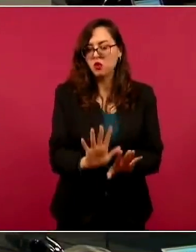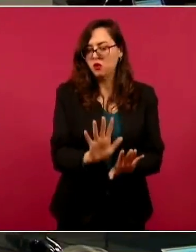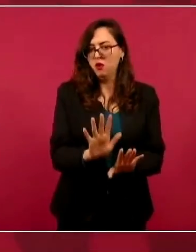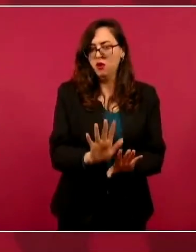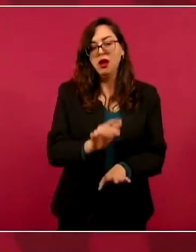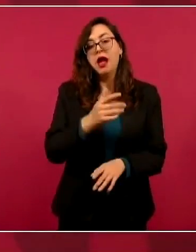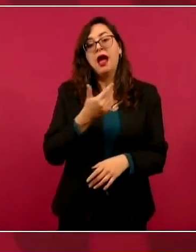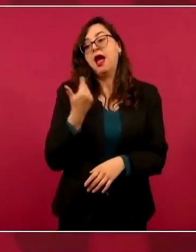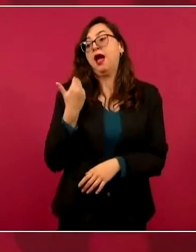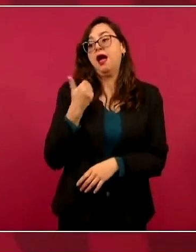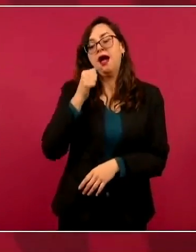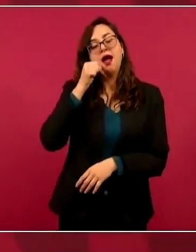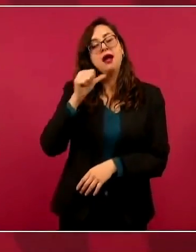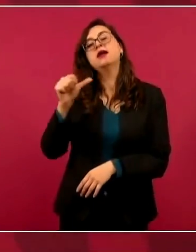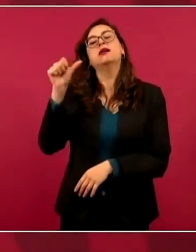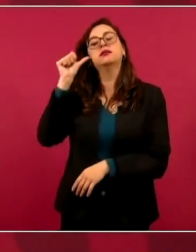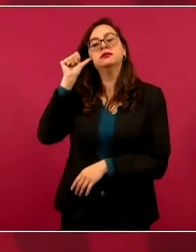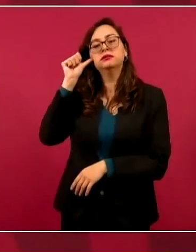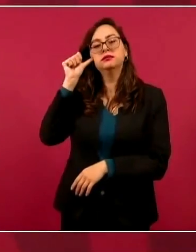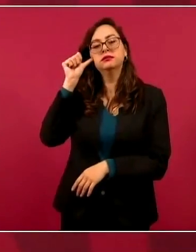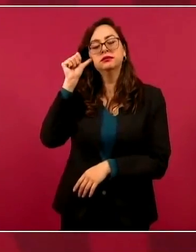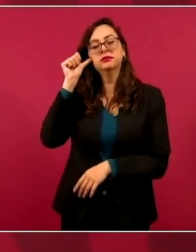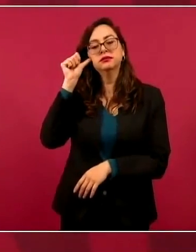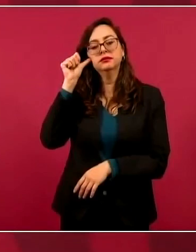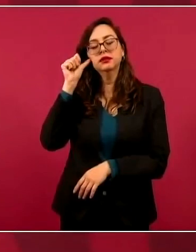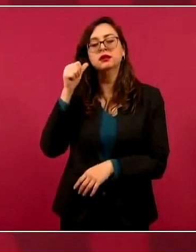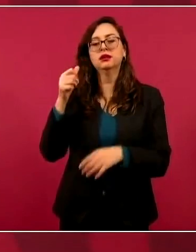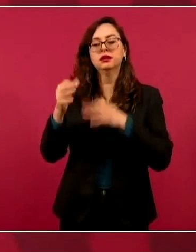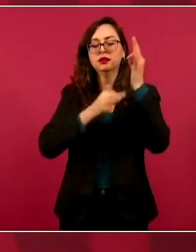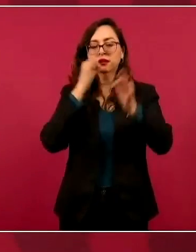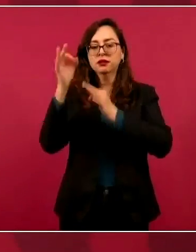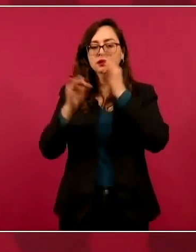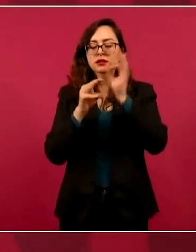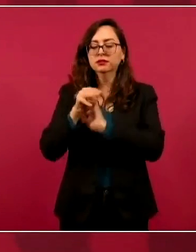por el periódico Milenio.